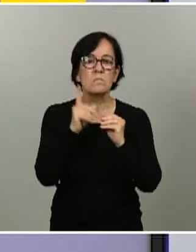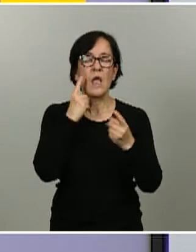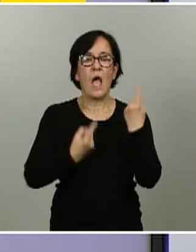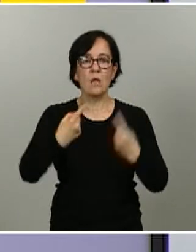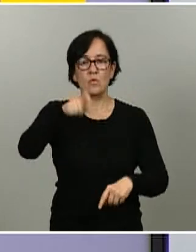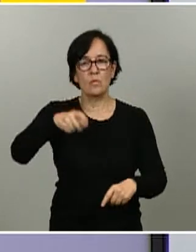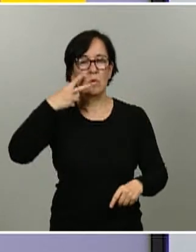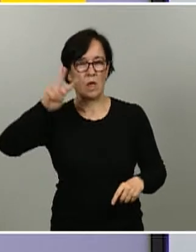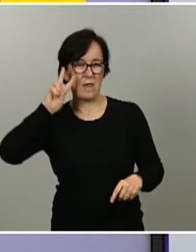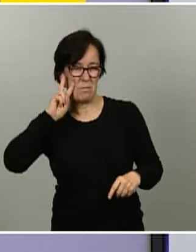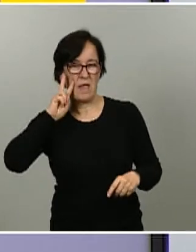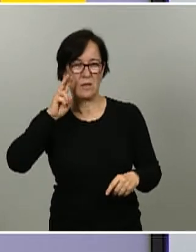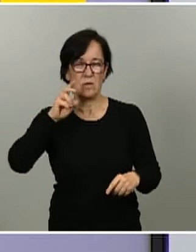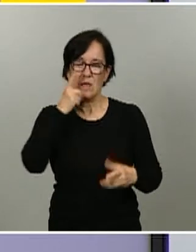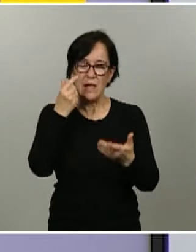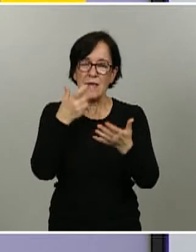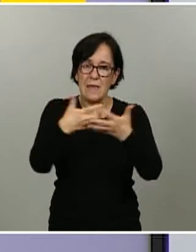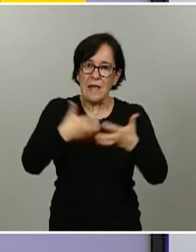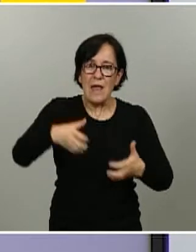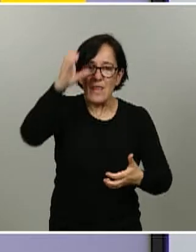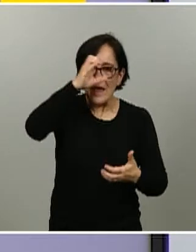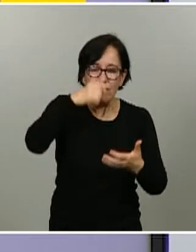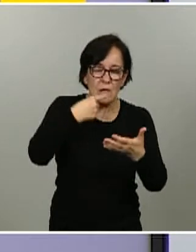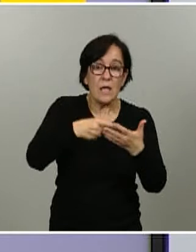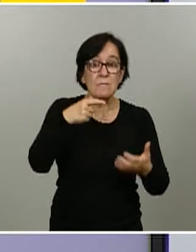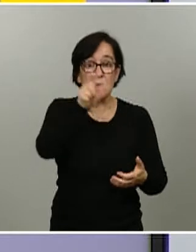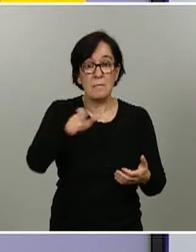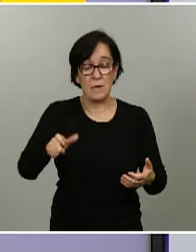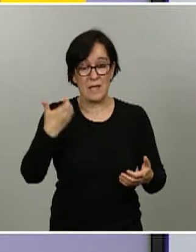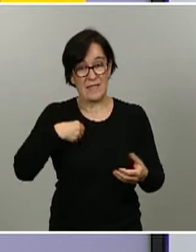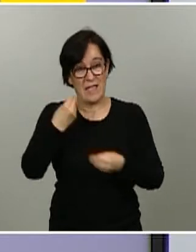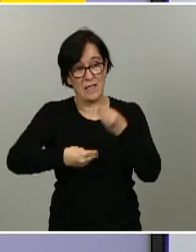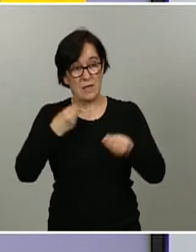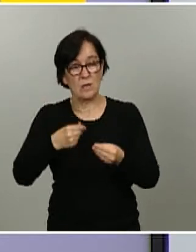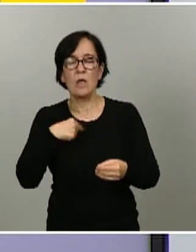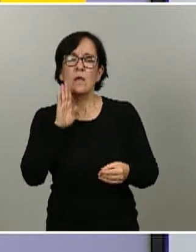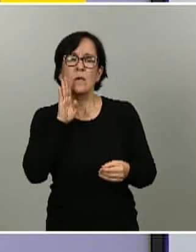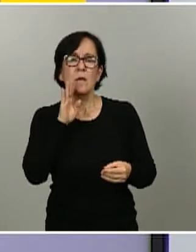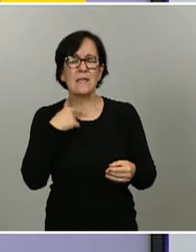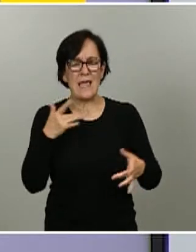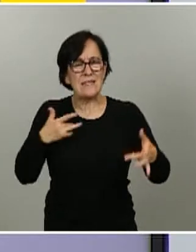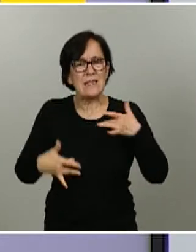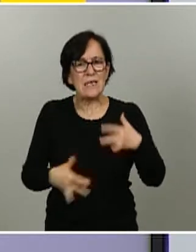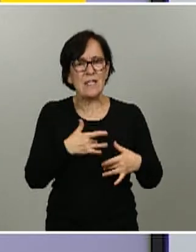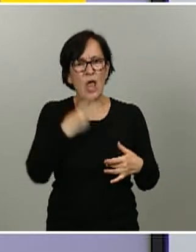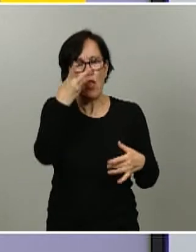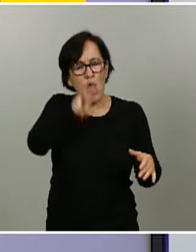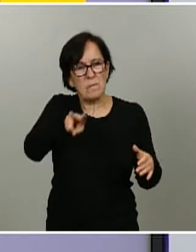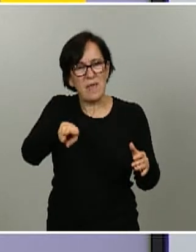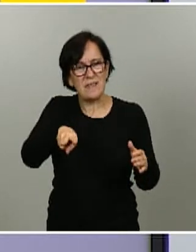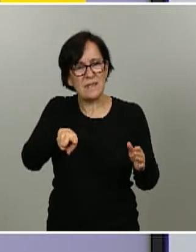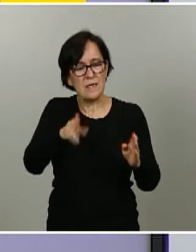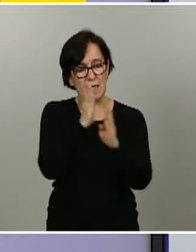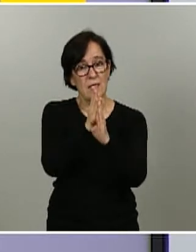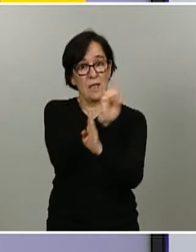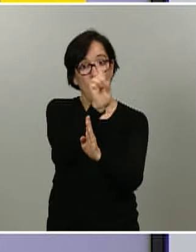literatura científica exponían es que aquellas personas que han referido, me estoy refiriendo a síntomas en los dos meses, desde el 1 de